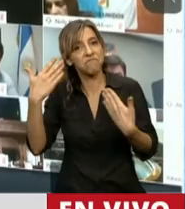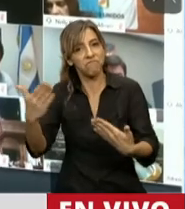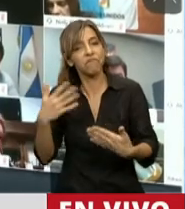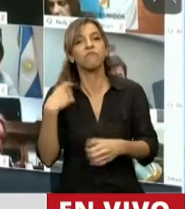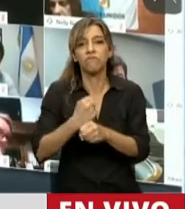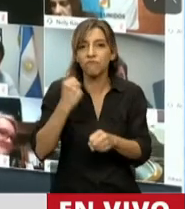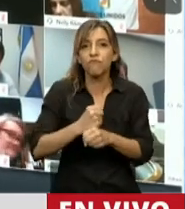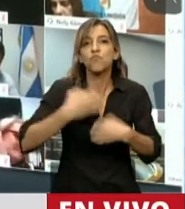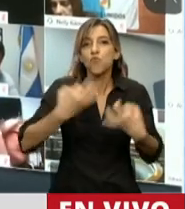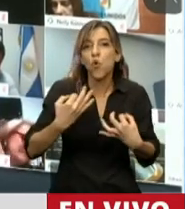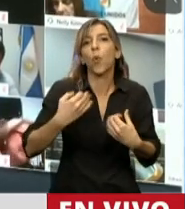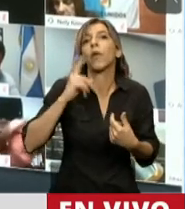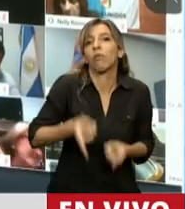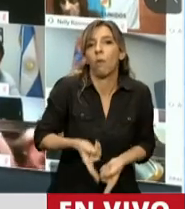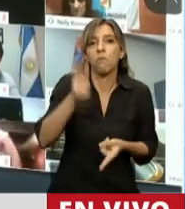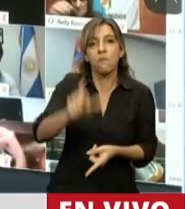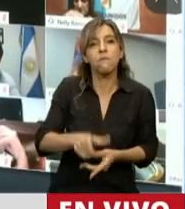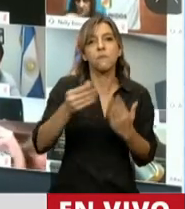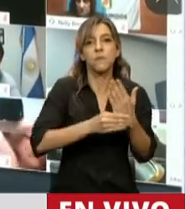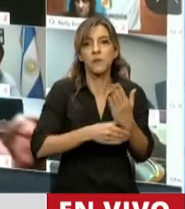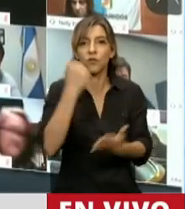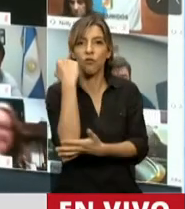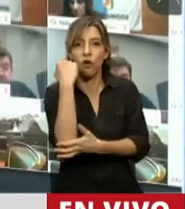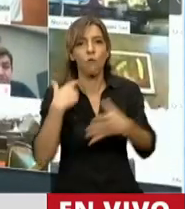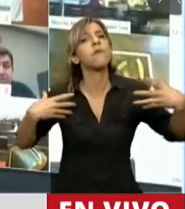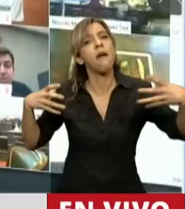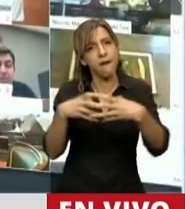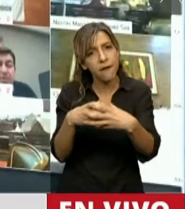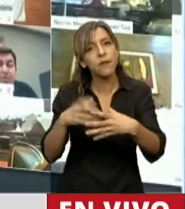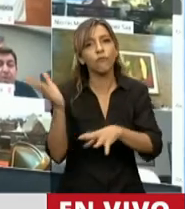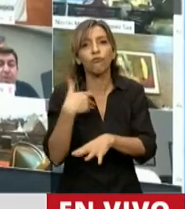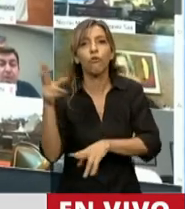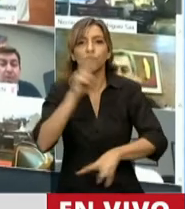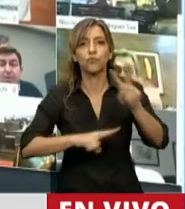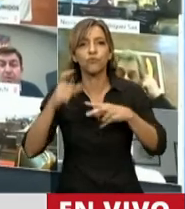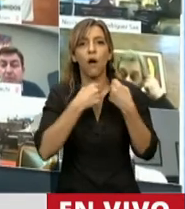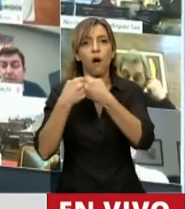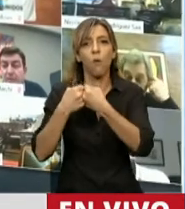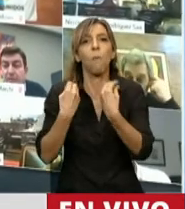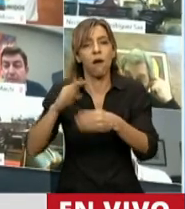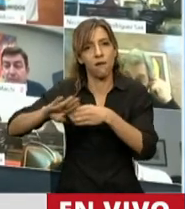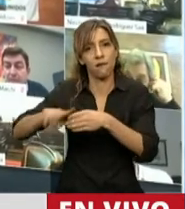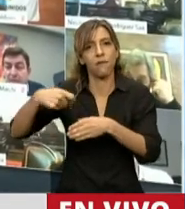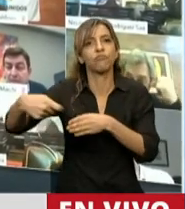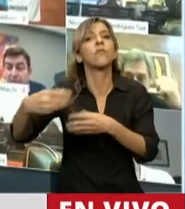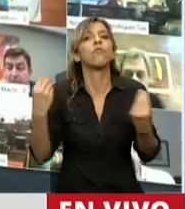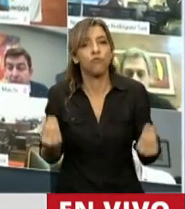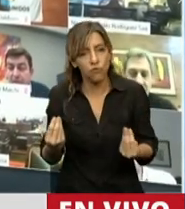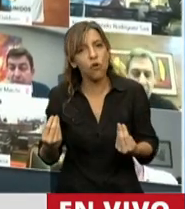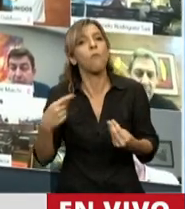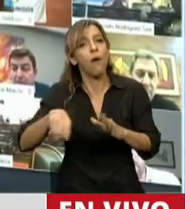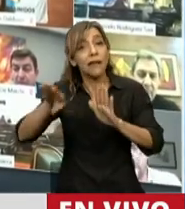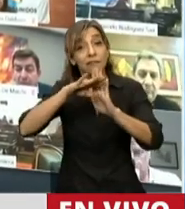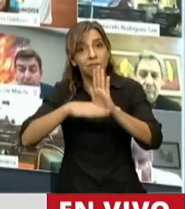nuestro ministro de Economía con su equipo económico de poder lograr este acuerdo que nos da a los argentinos previsibilidad para poder